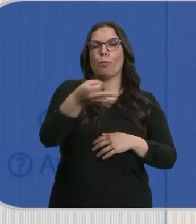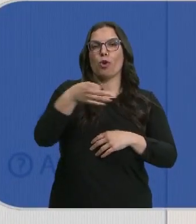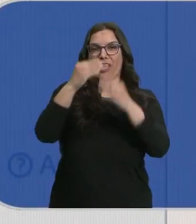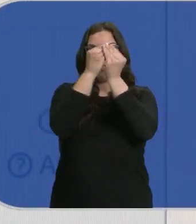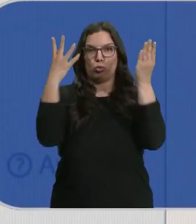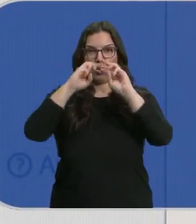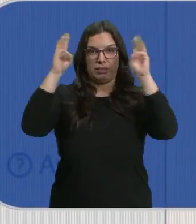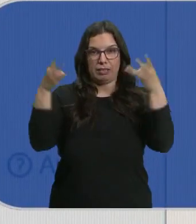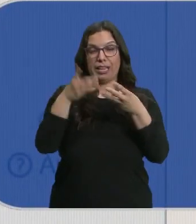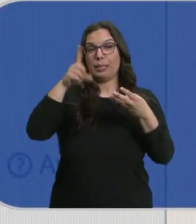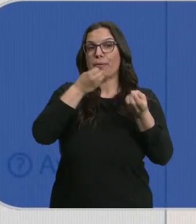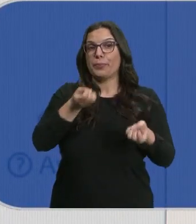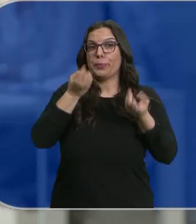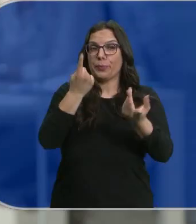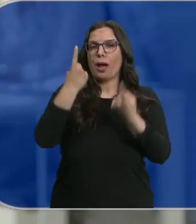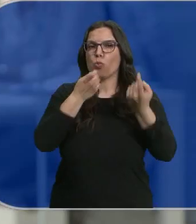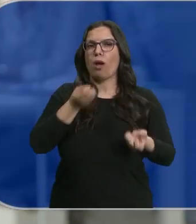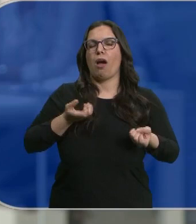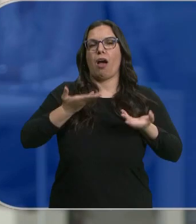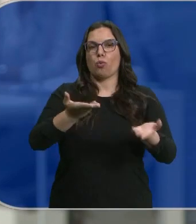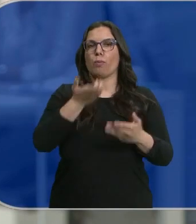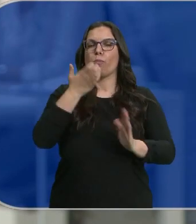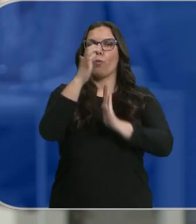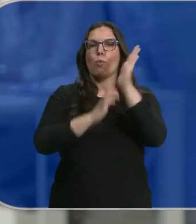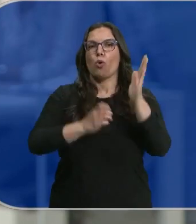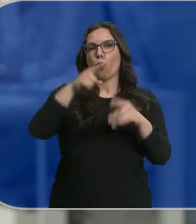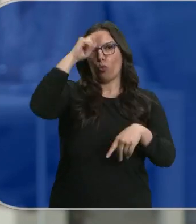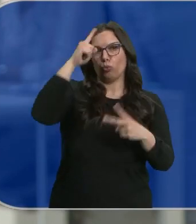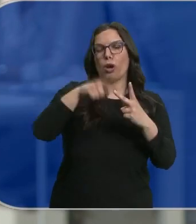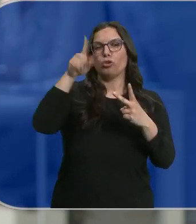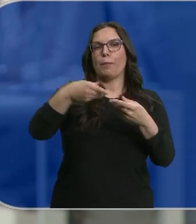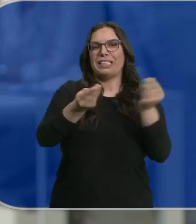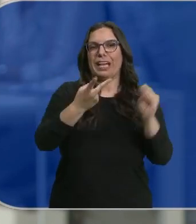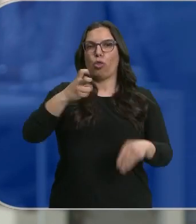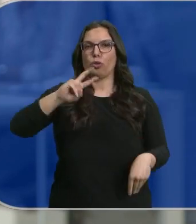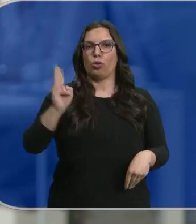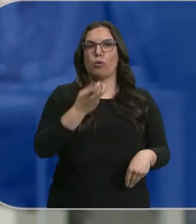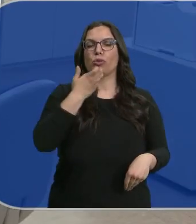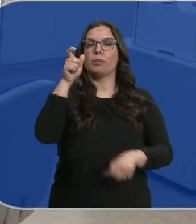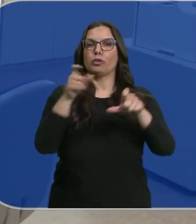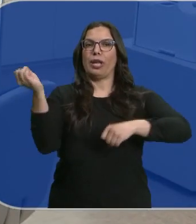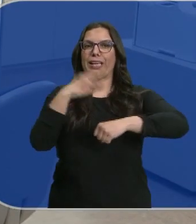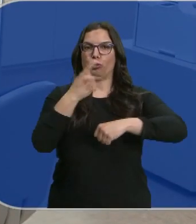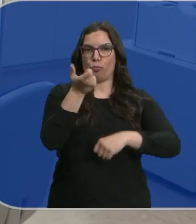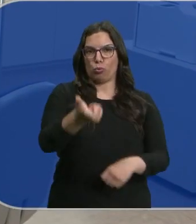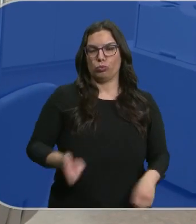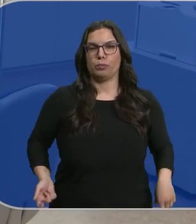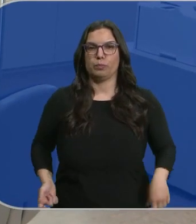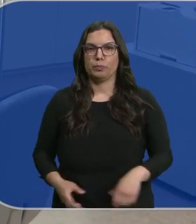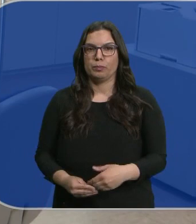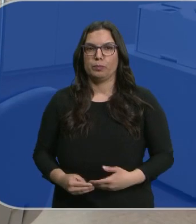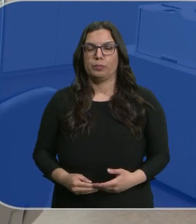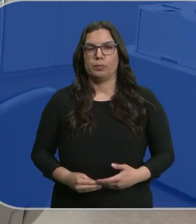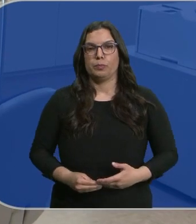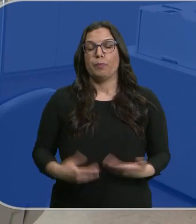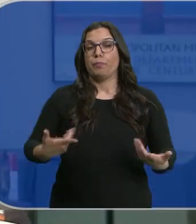y es importante declarar algunas ayudas, como el bono cultural o el cheque de 200 euros para personas con bajo nivel de ingresos. El tipo